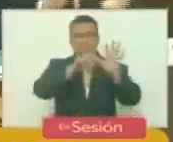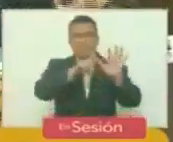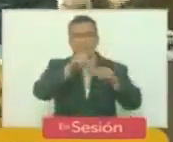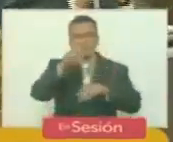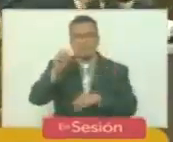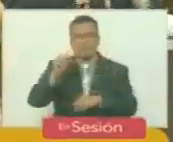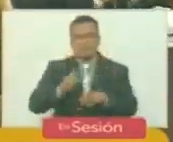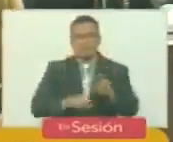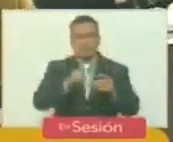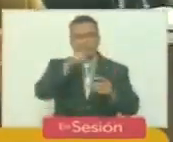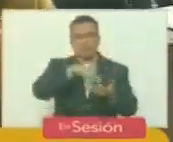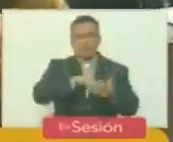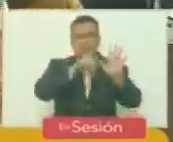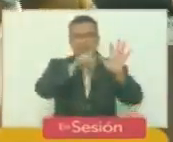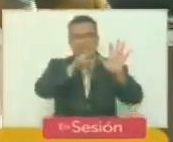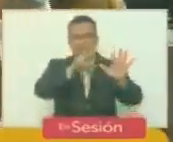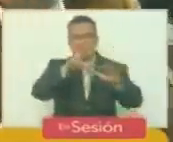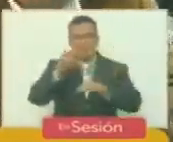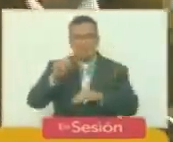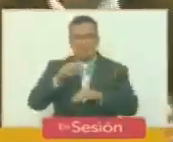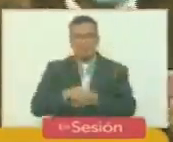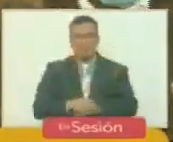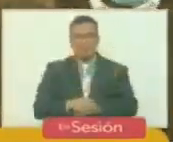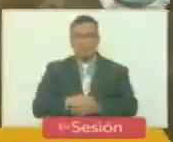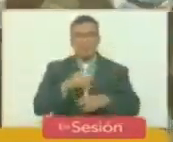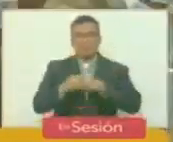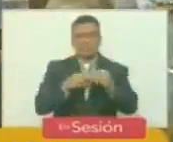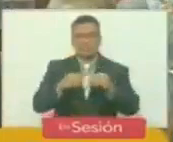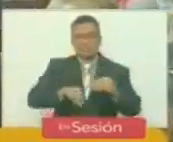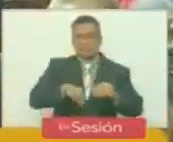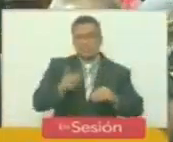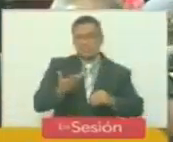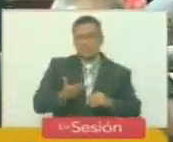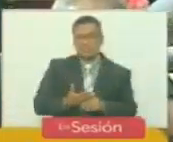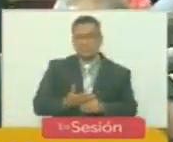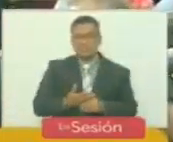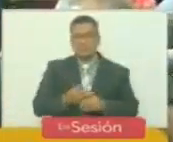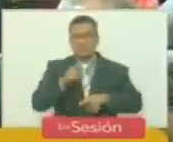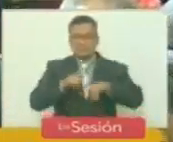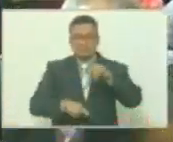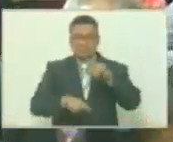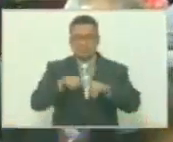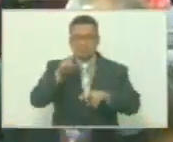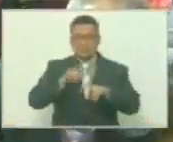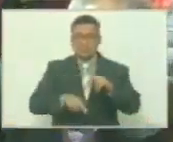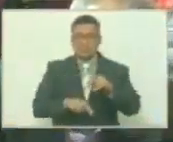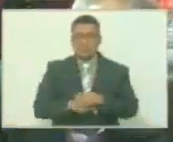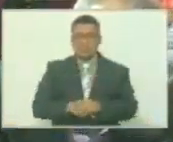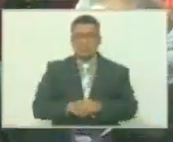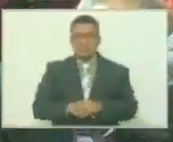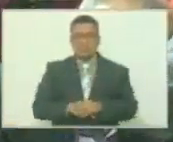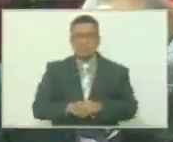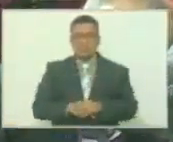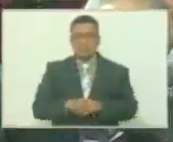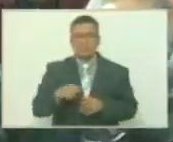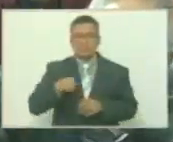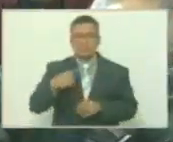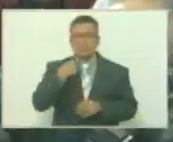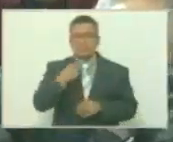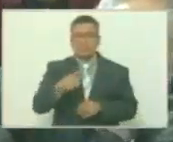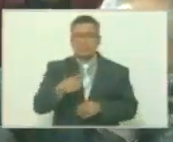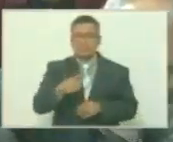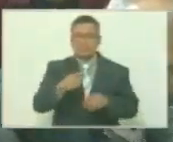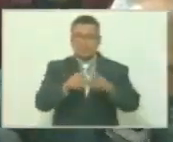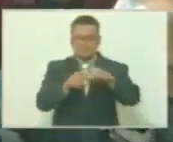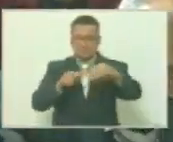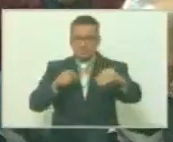del 70, fue capaz de construir, como él decía, con el